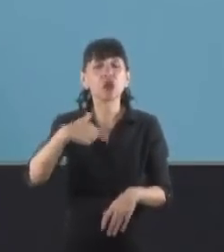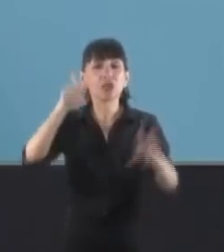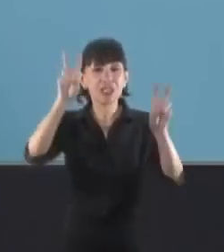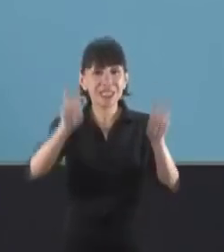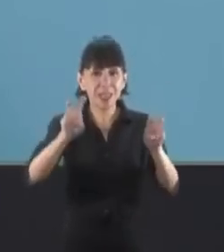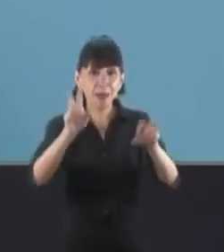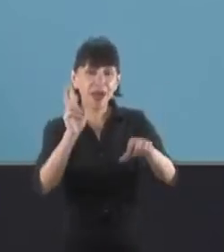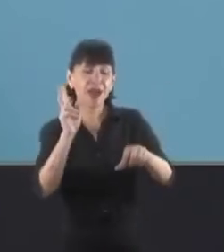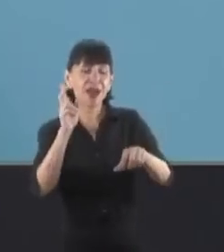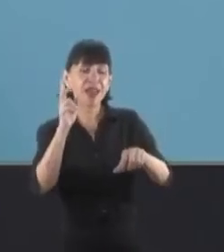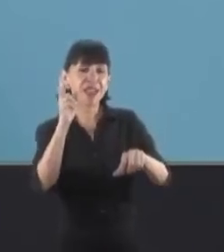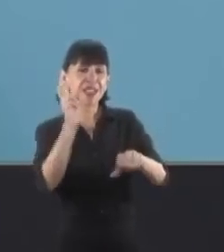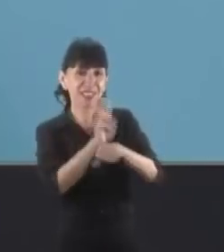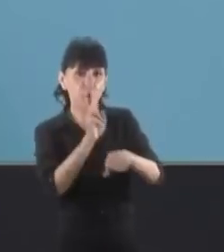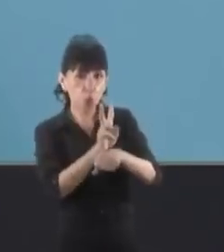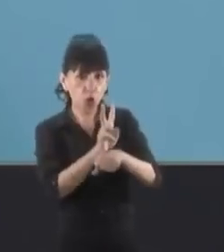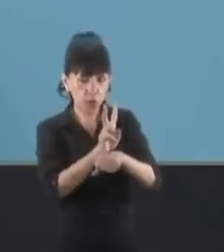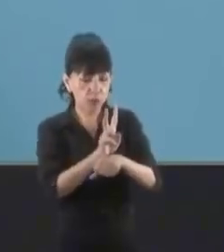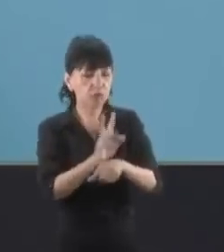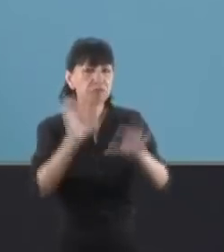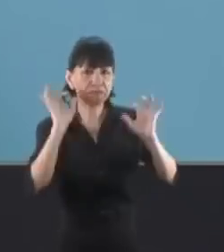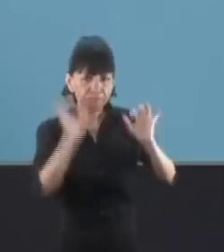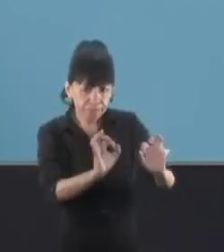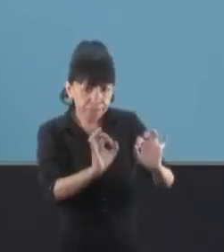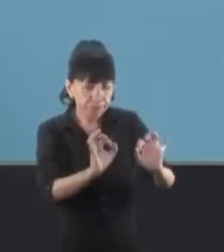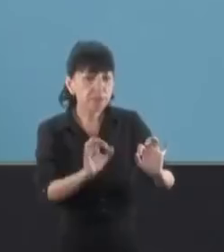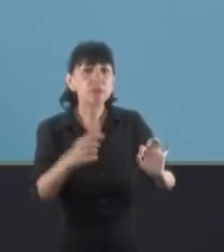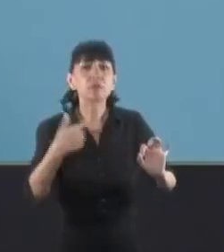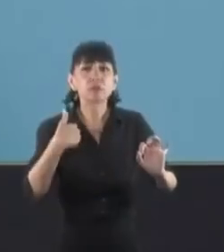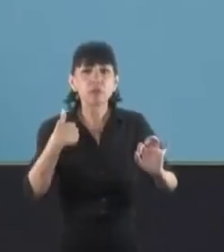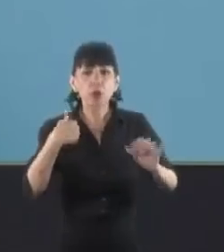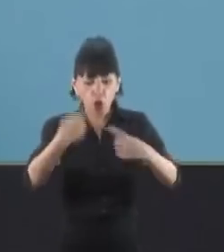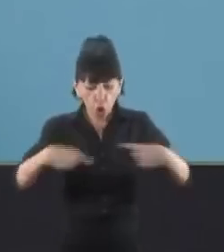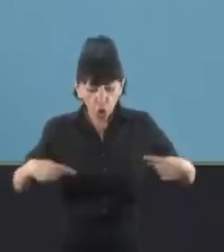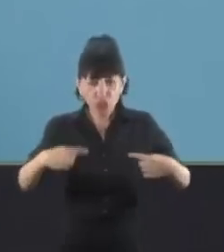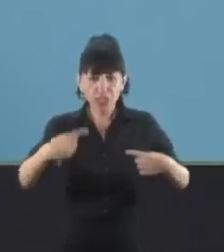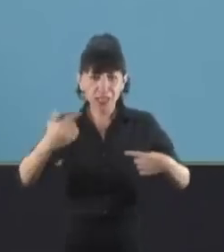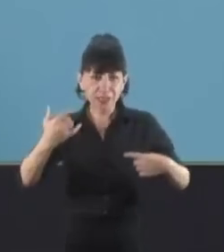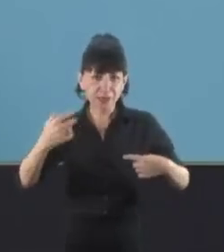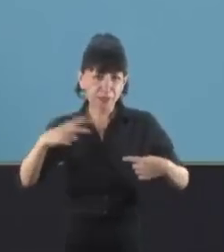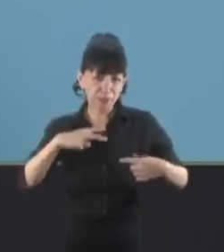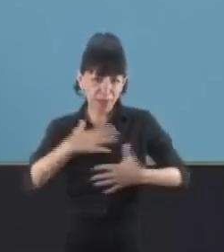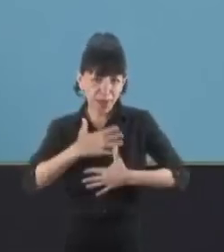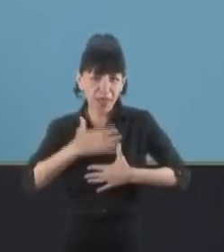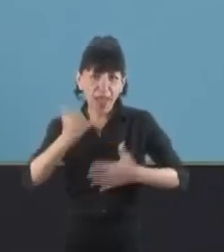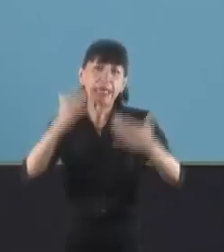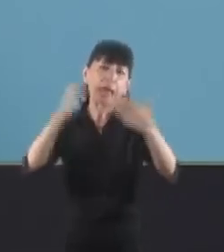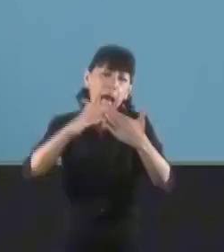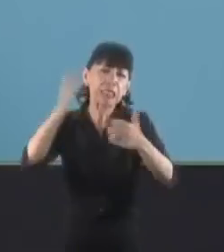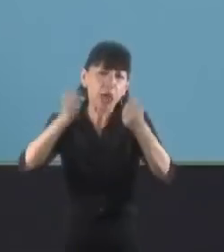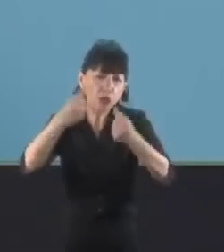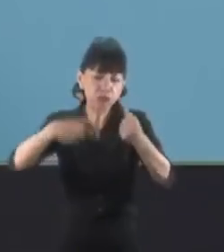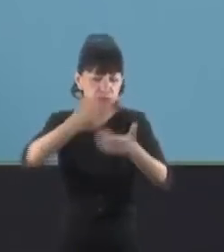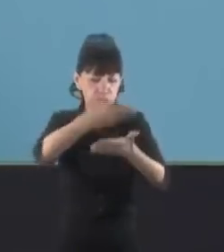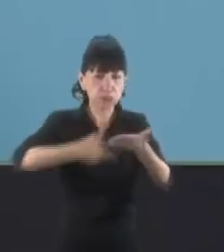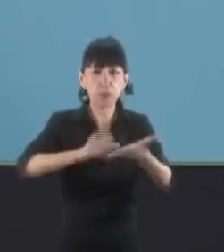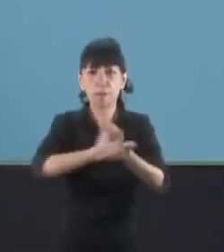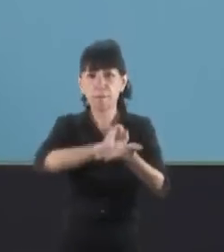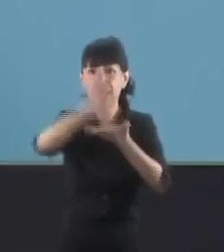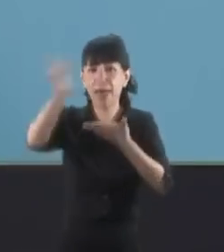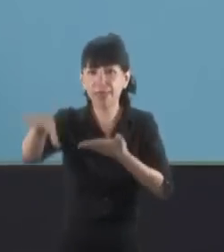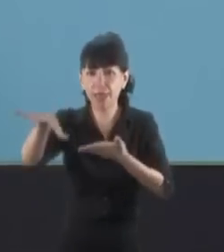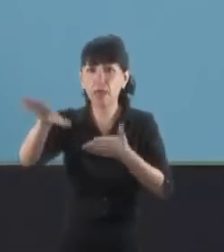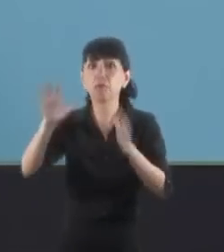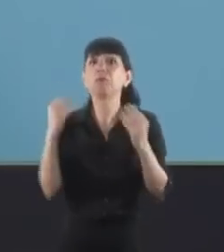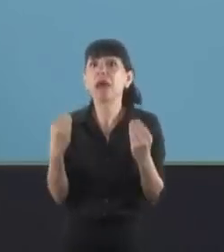aprobada por la Cámara de Diputados allá el 6 de julio pasado. De esta manera, a partir de agosto, se termina